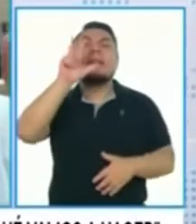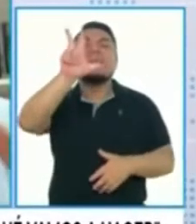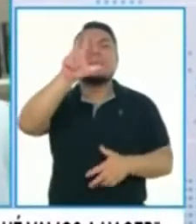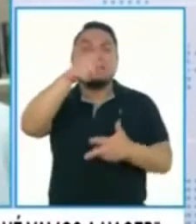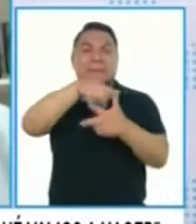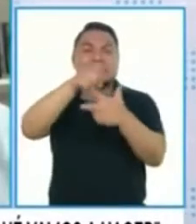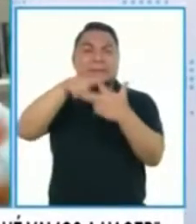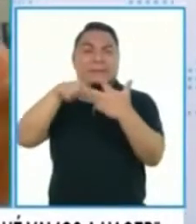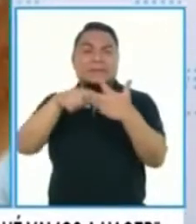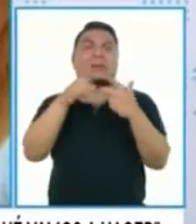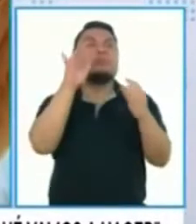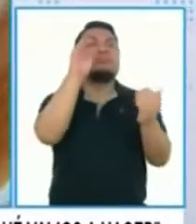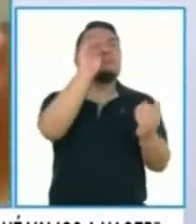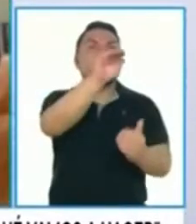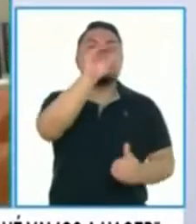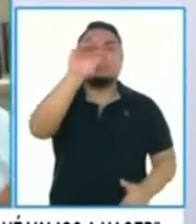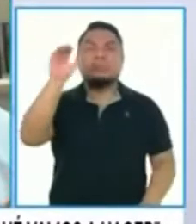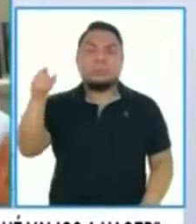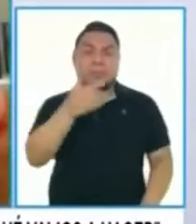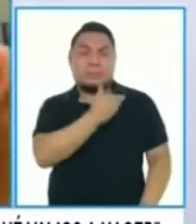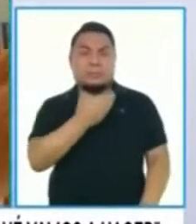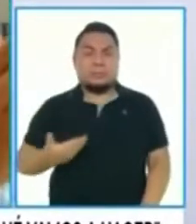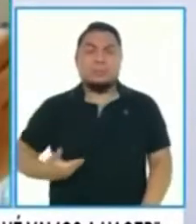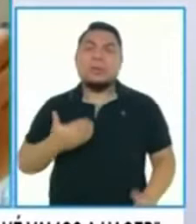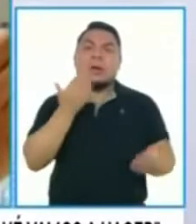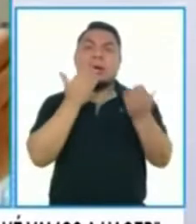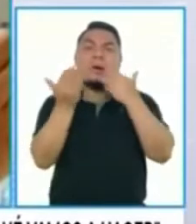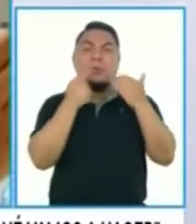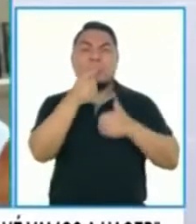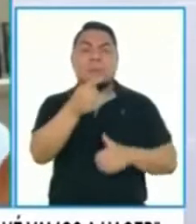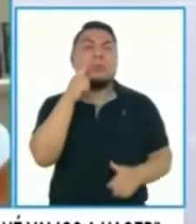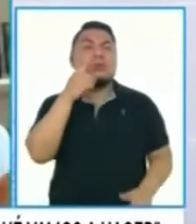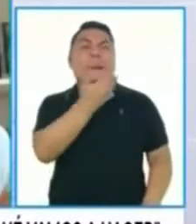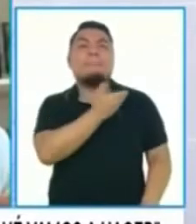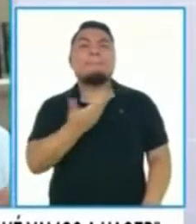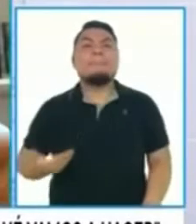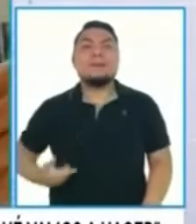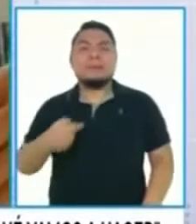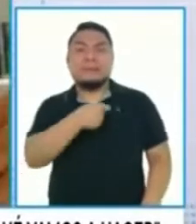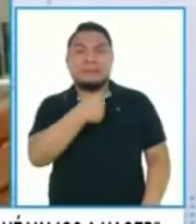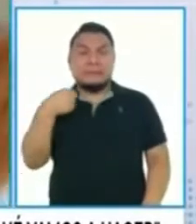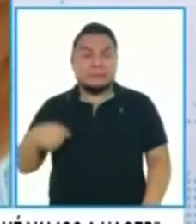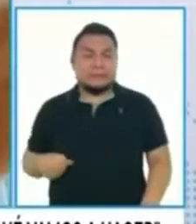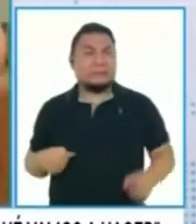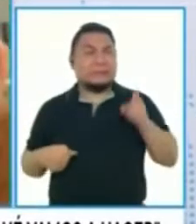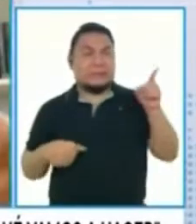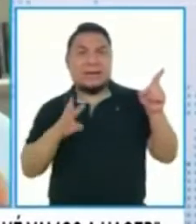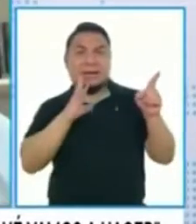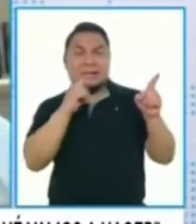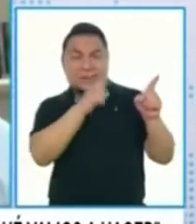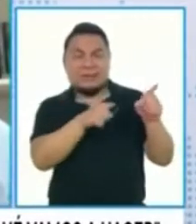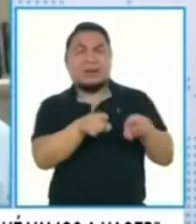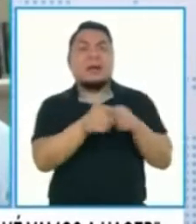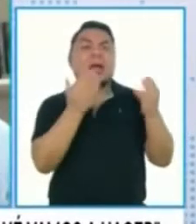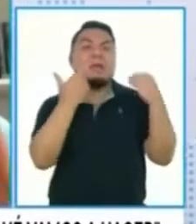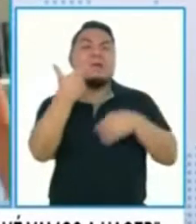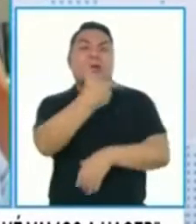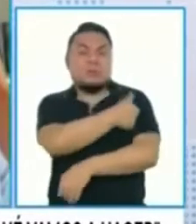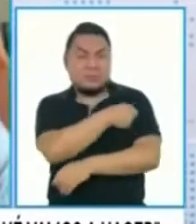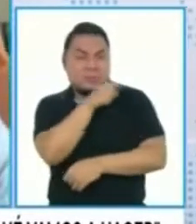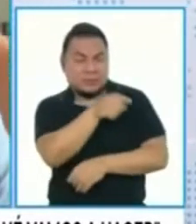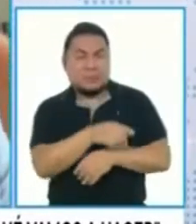De hecho, abrió las tres puertas. El presidente de la República habló con el presidente de la China, por ejemplo, y entre otras cosas trataron el tema de las vacunas.